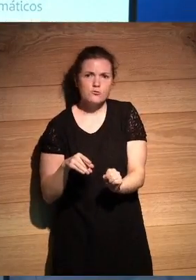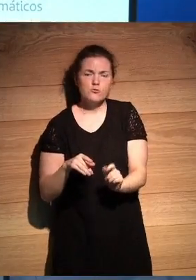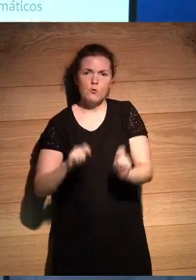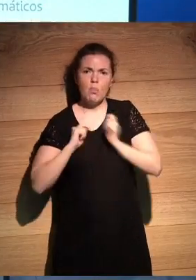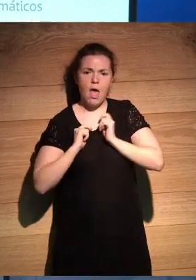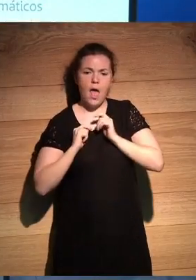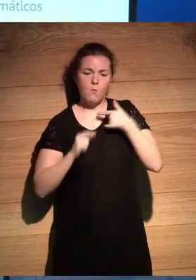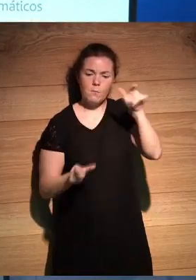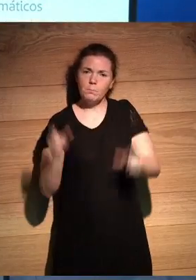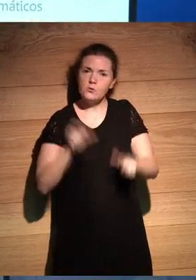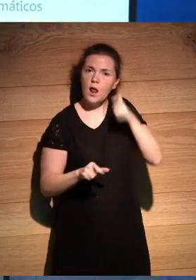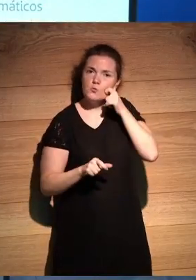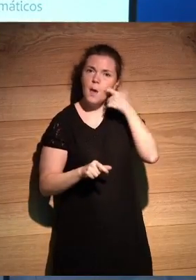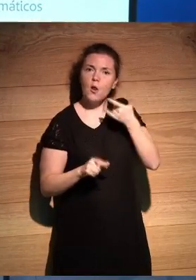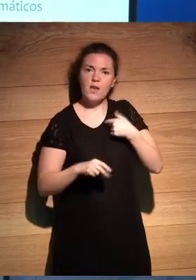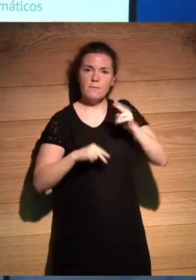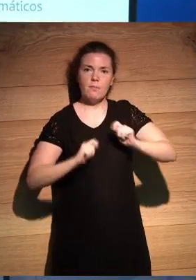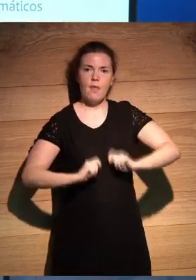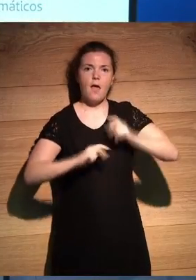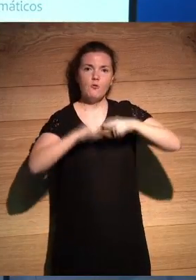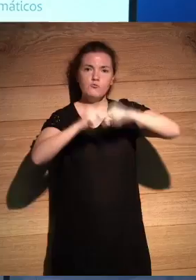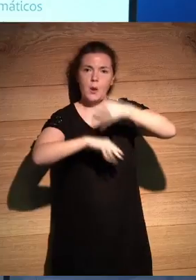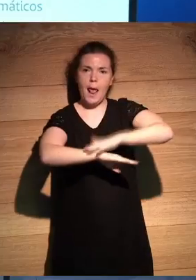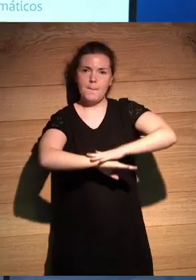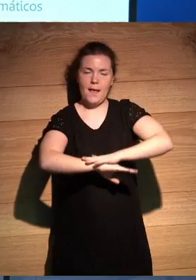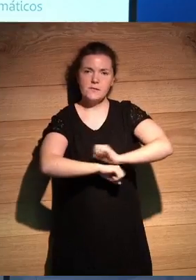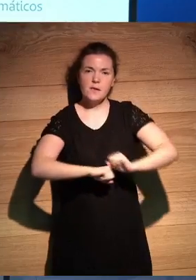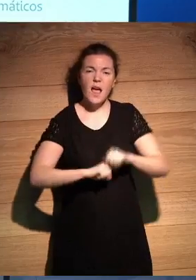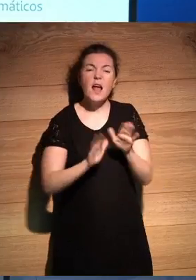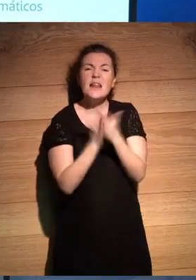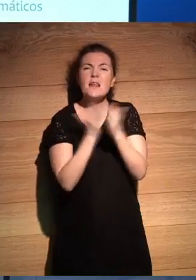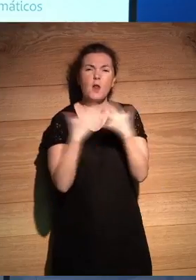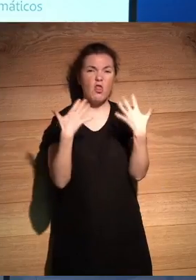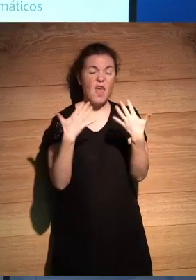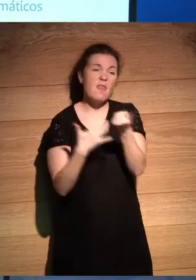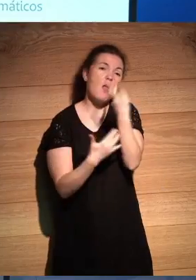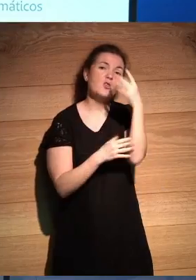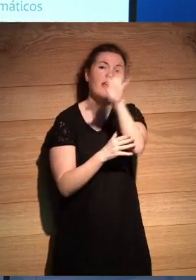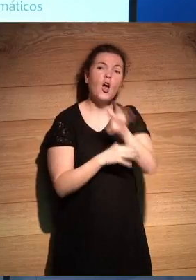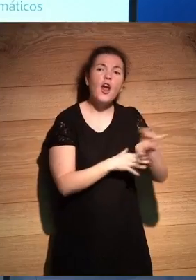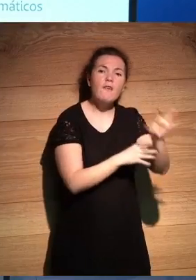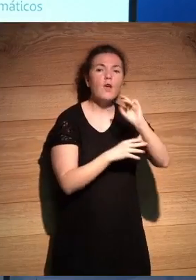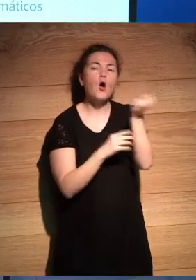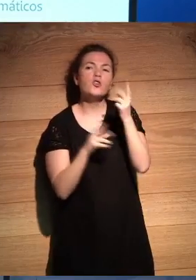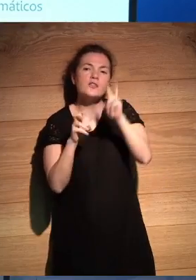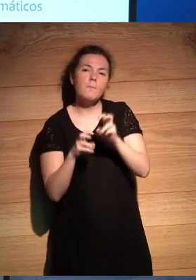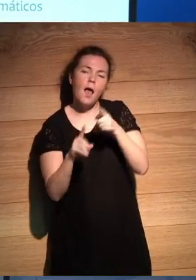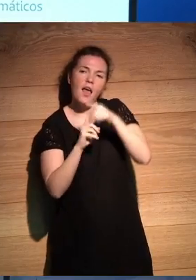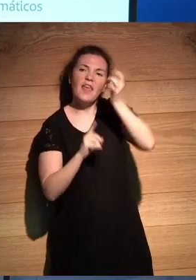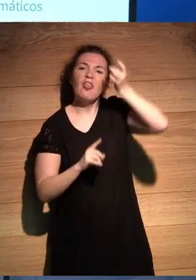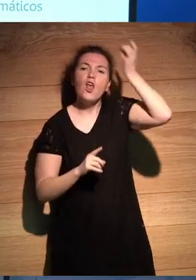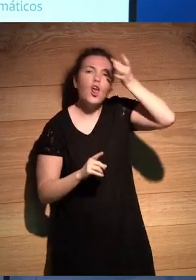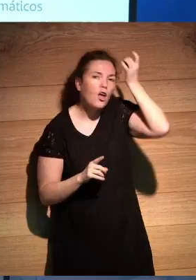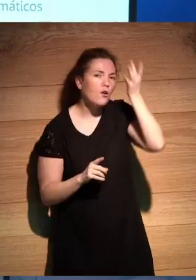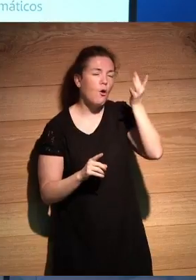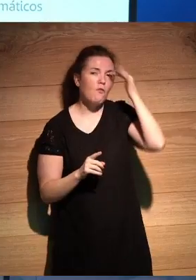nosotros somos como seres humanos. Hacemos diez títulos, bueno, algunos son geográficos, otros son ideológicos, tienen que